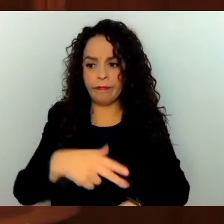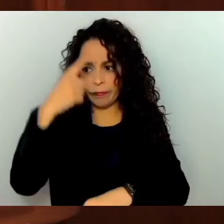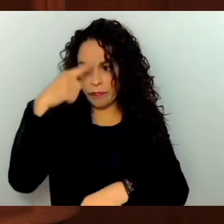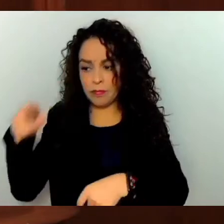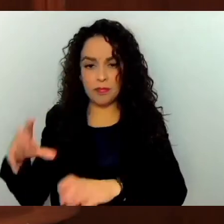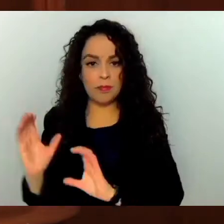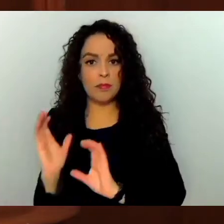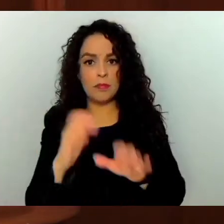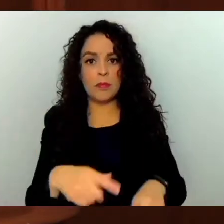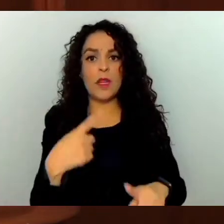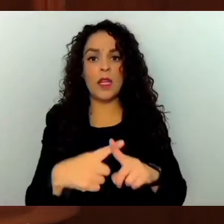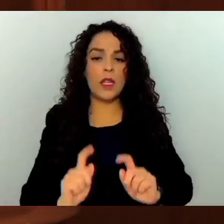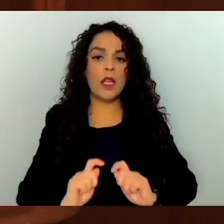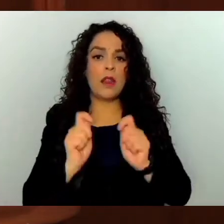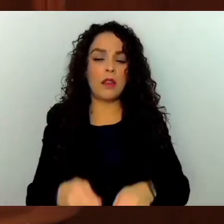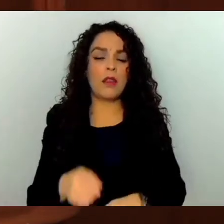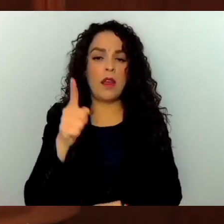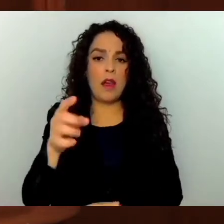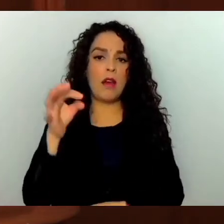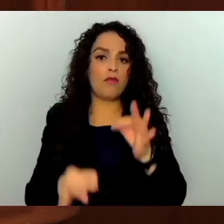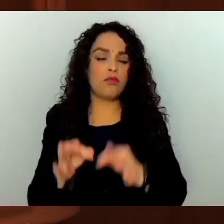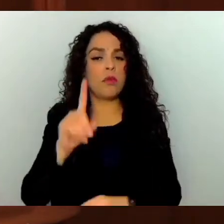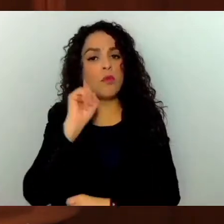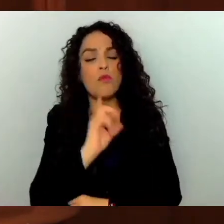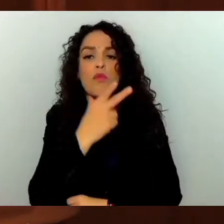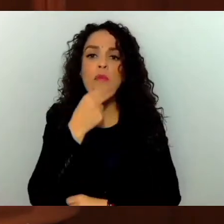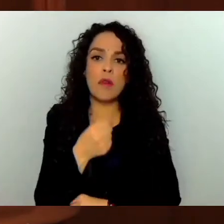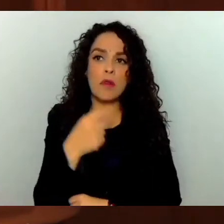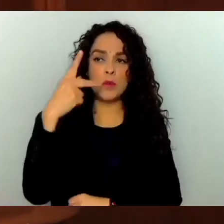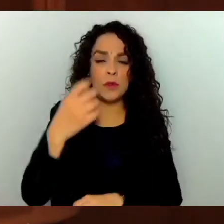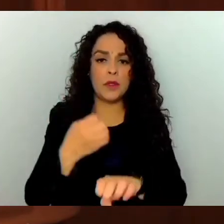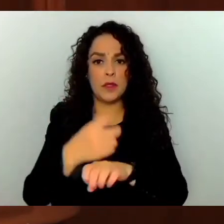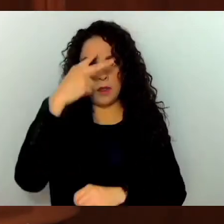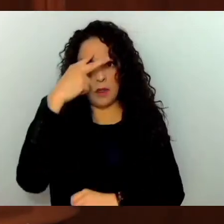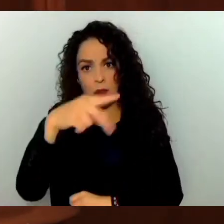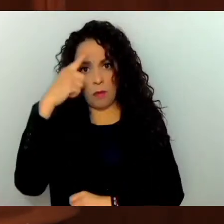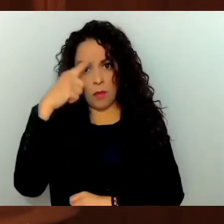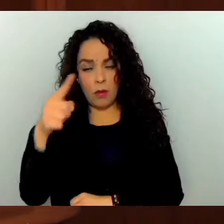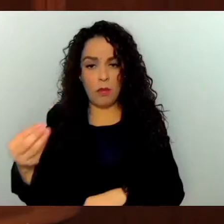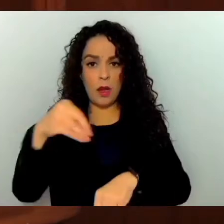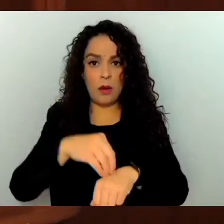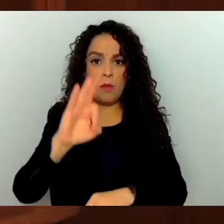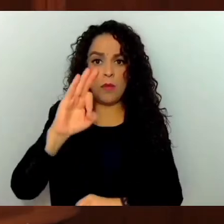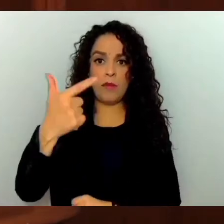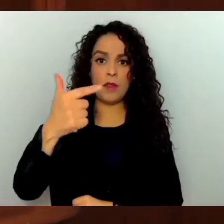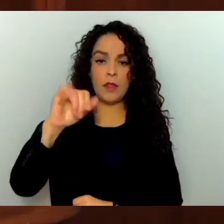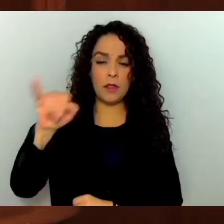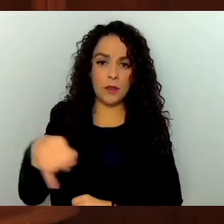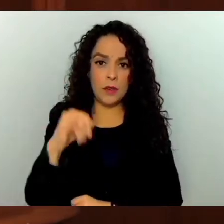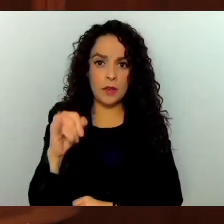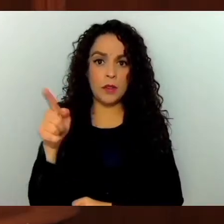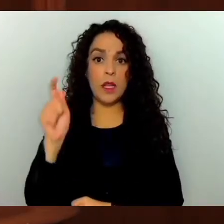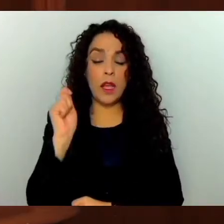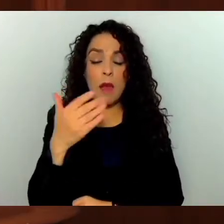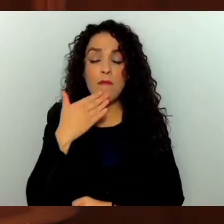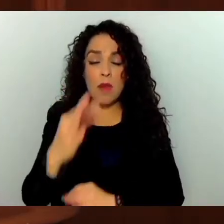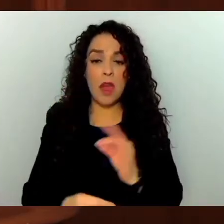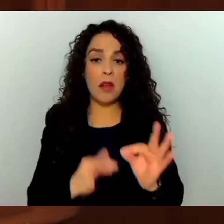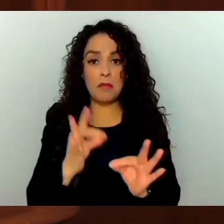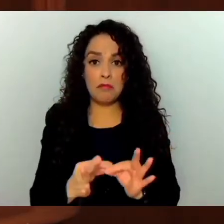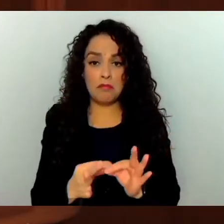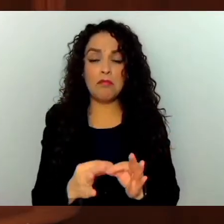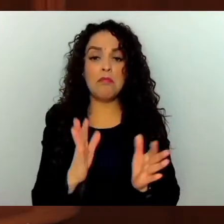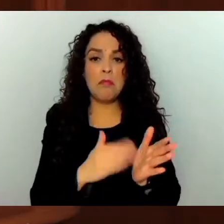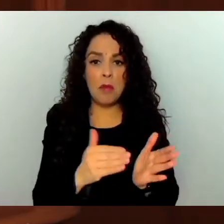la o el Fiscal General de Justicia del Estado de México, advirtiendo que acreditan los requisitos para ocupar el cargo